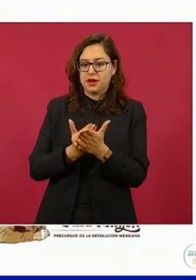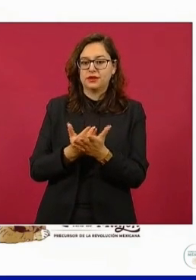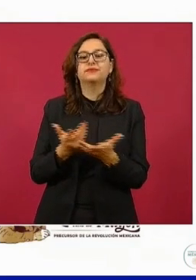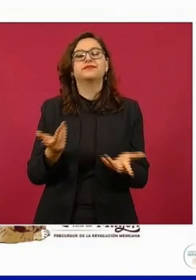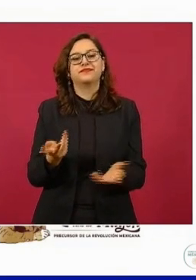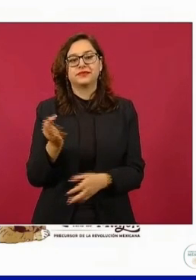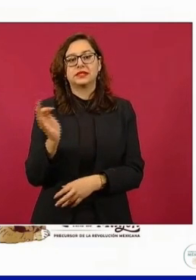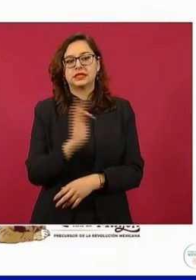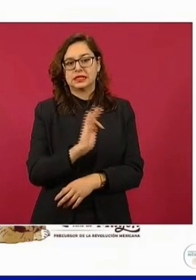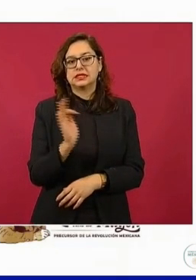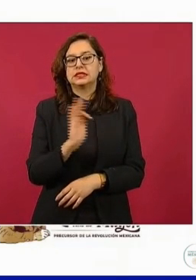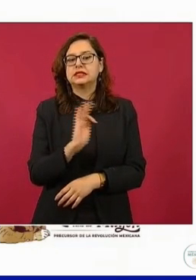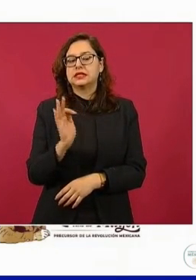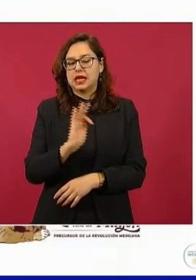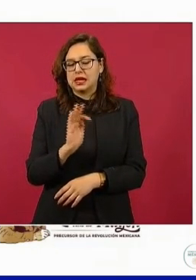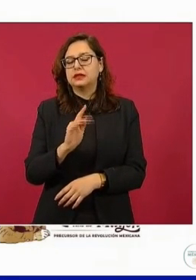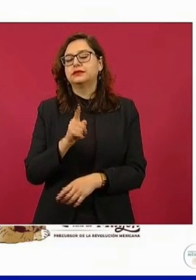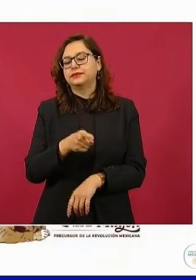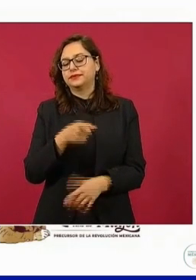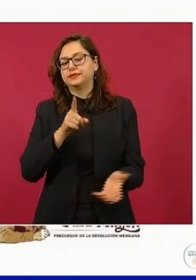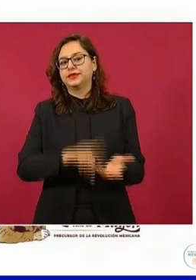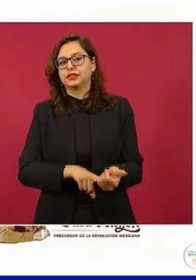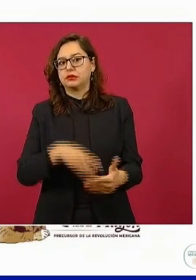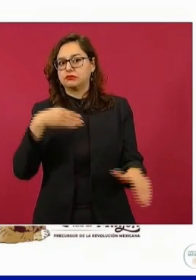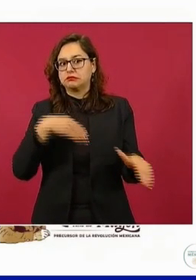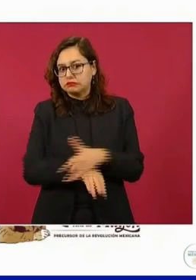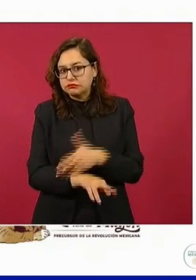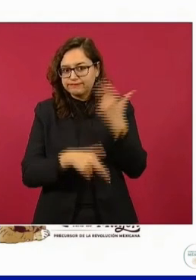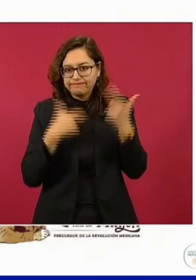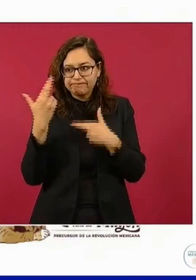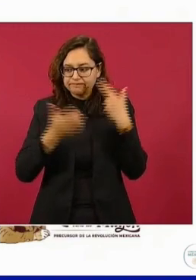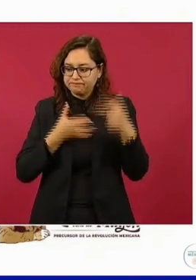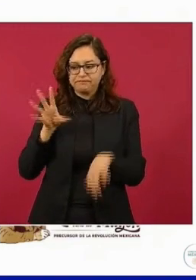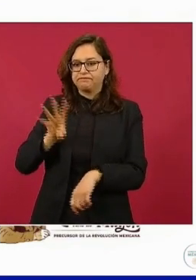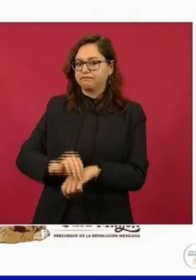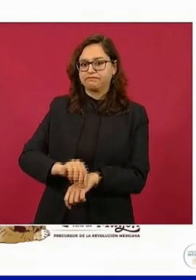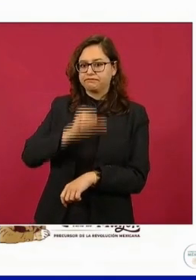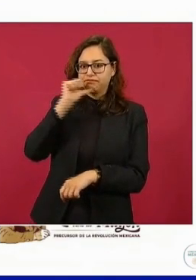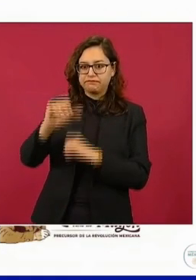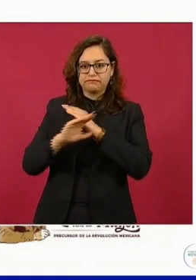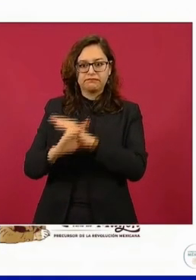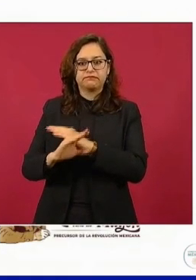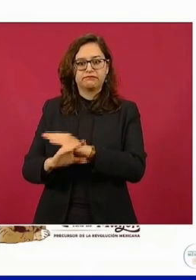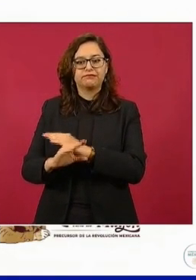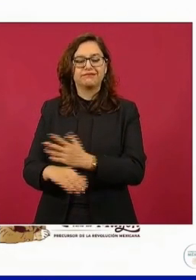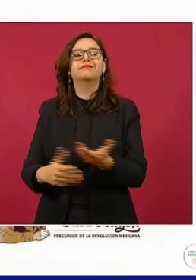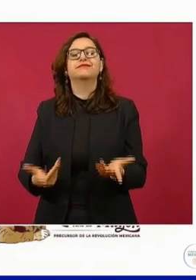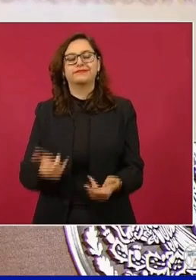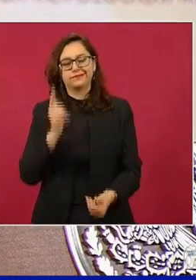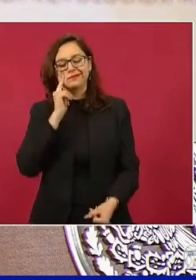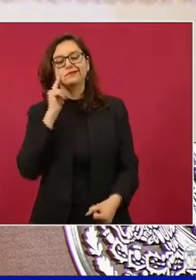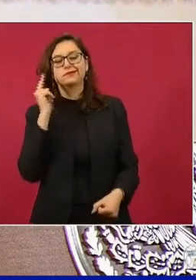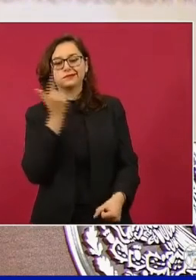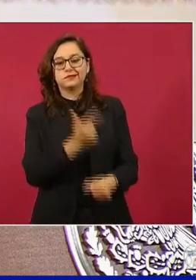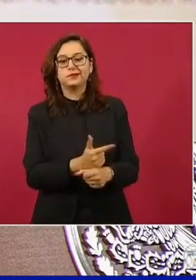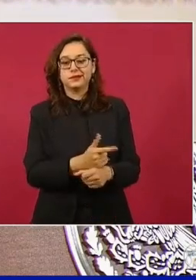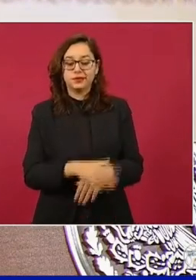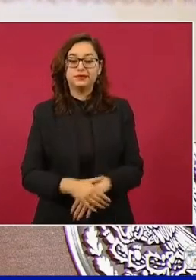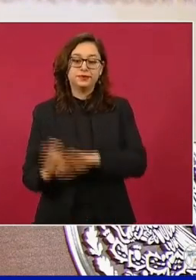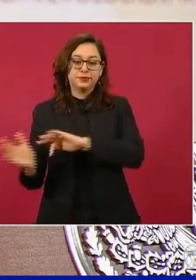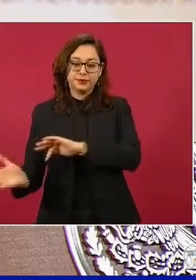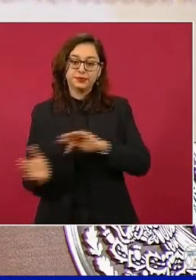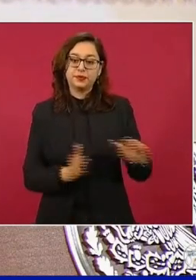verificar, por algo están tan aferrados a no permitir que se cumpla con la ley. Si no tomamos en cuenta el margen,